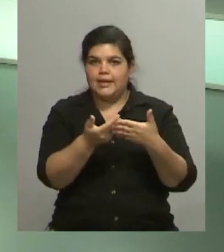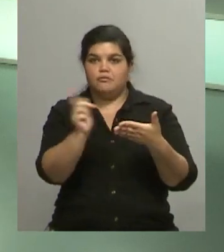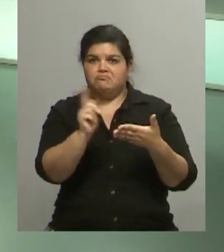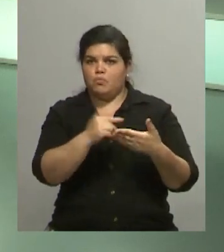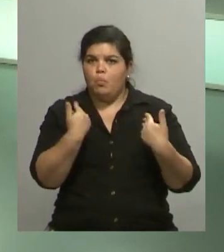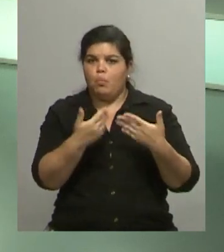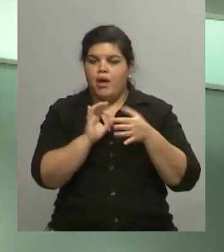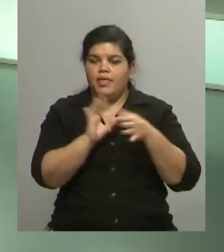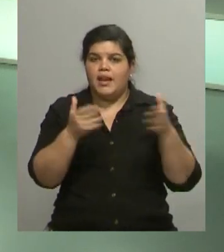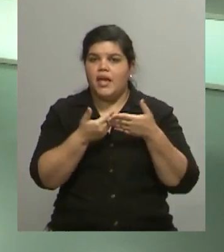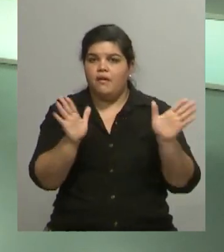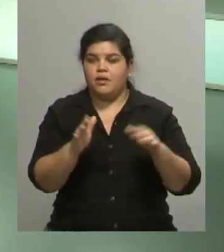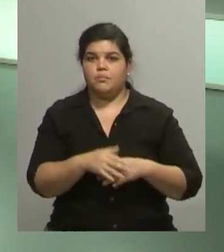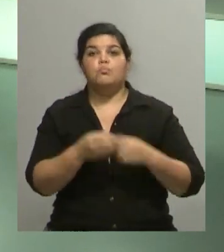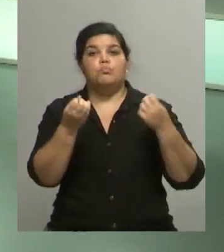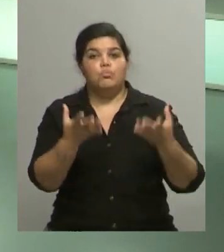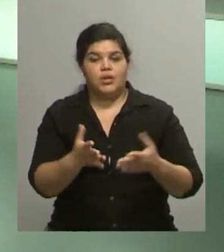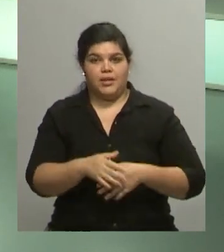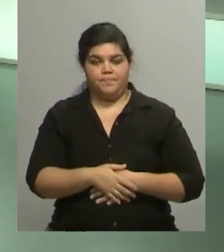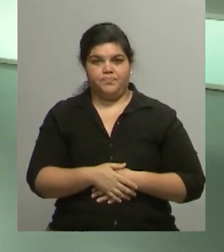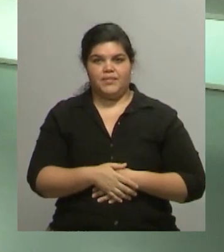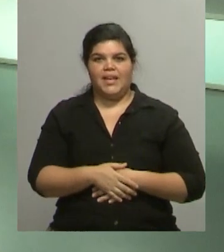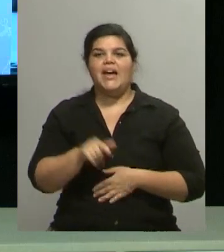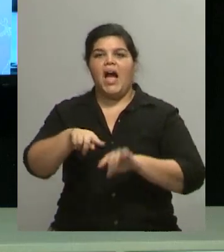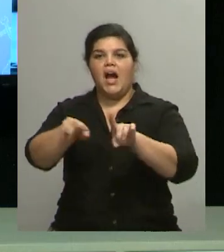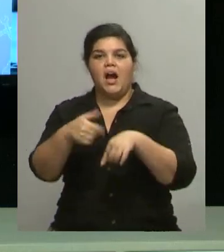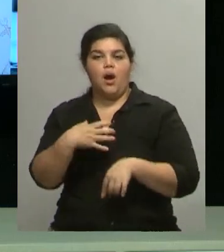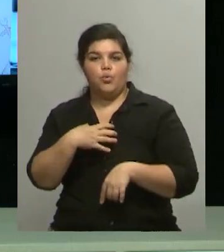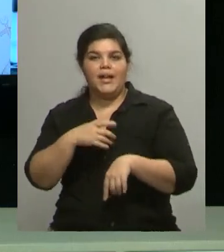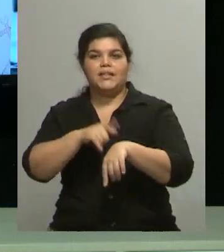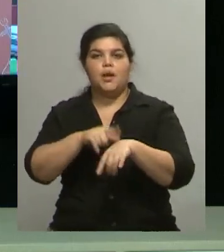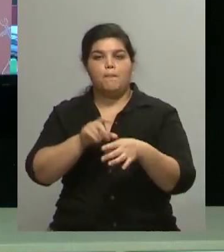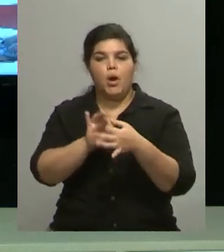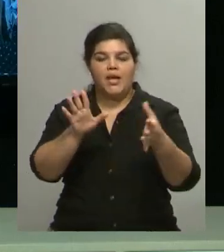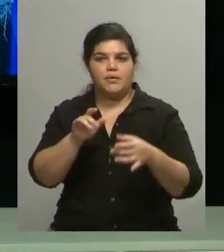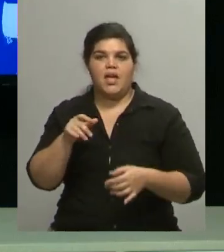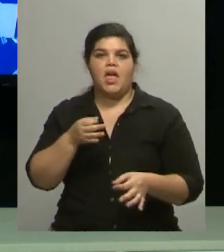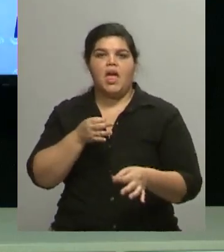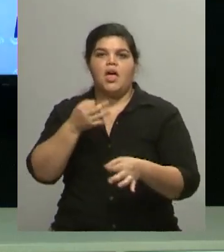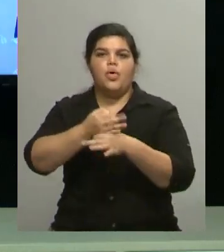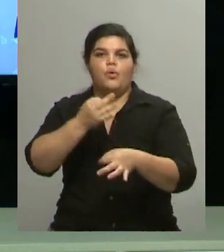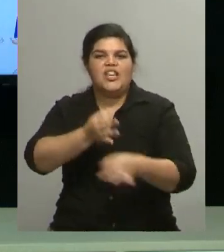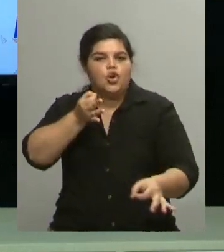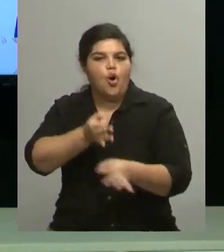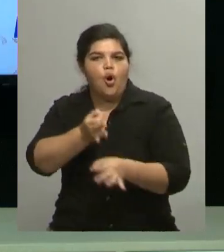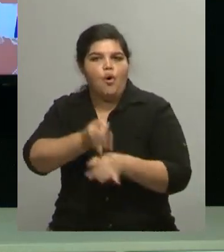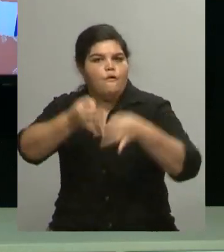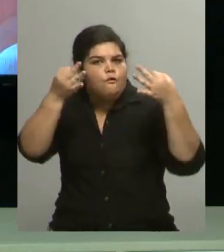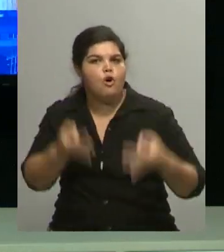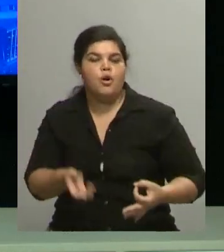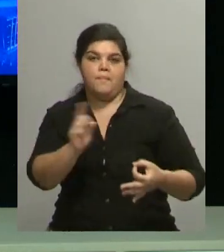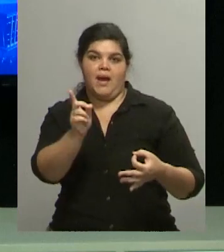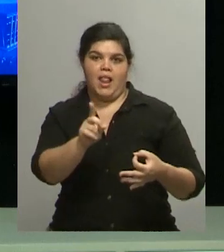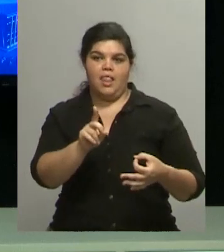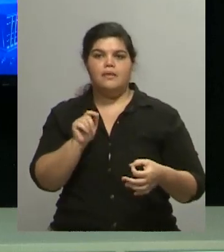como son de educación no formal, que quiere decir esto, que no se toman exámenes, no es asistencia obligatoria. Entonces, el